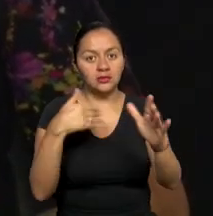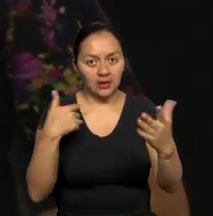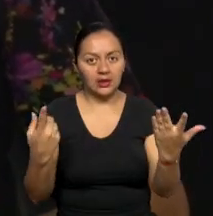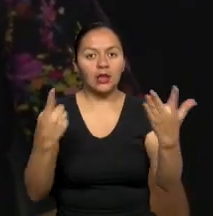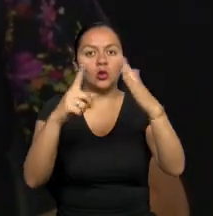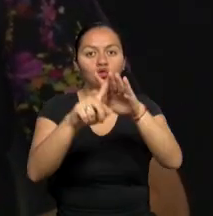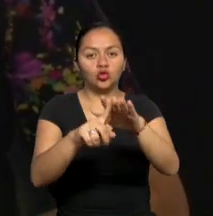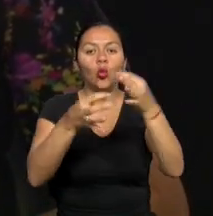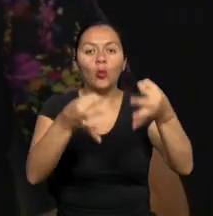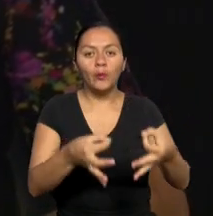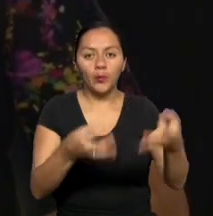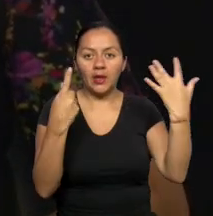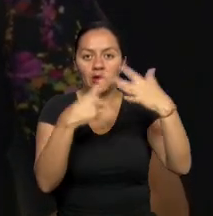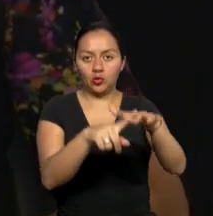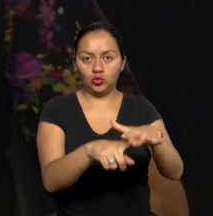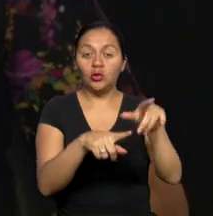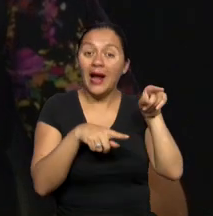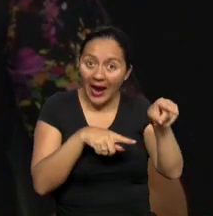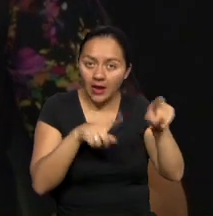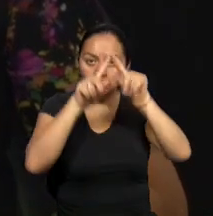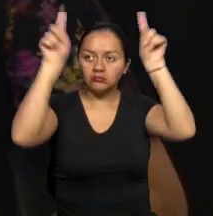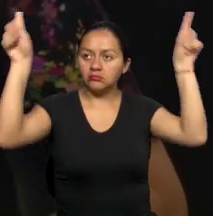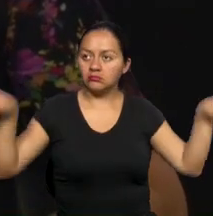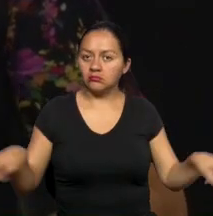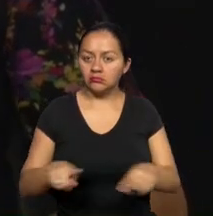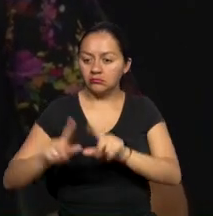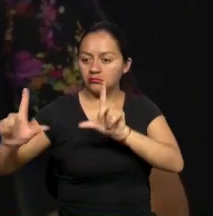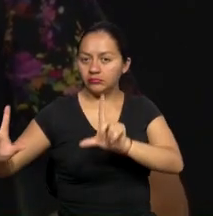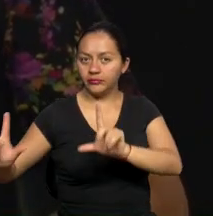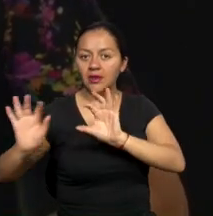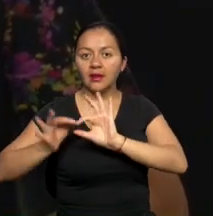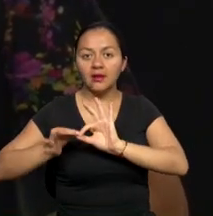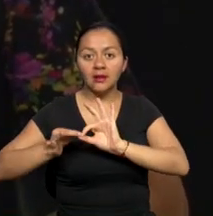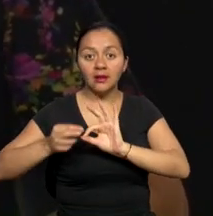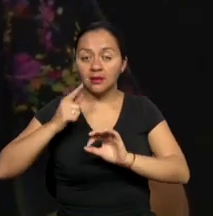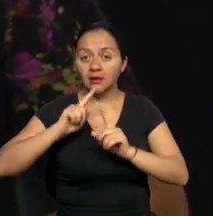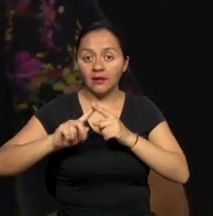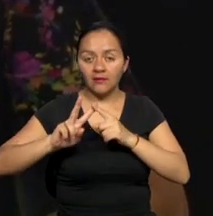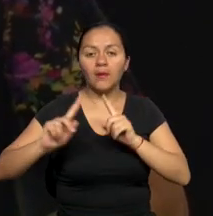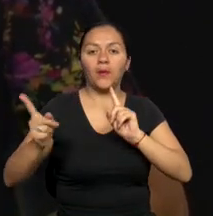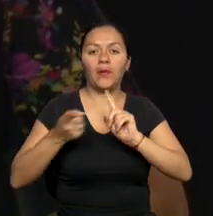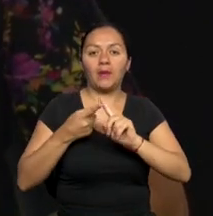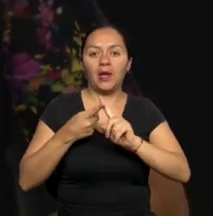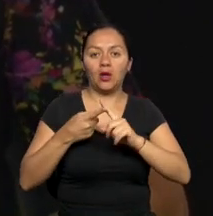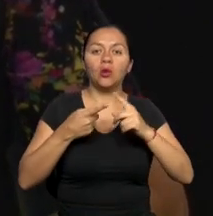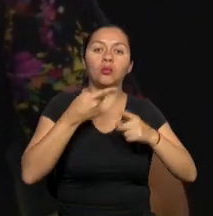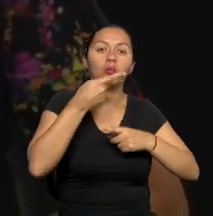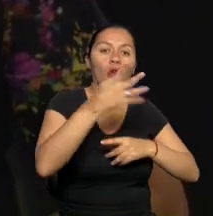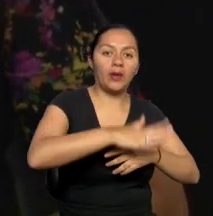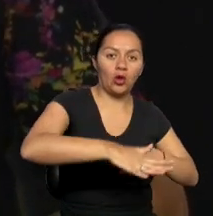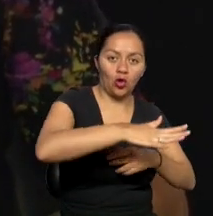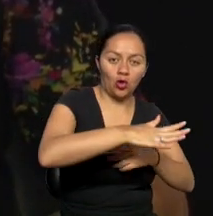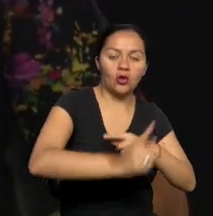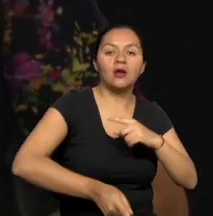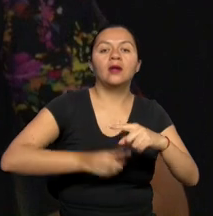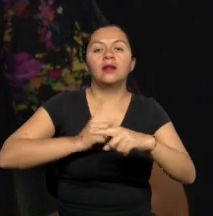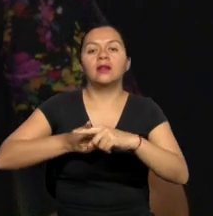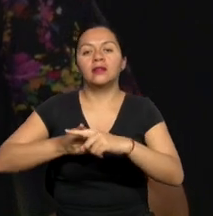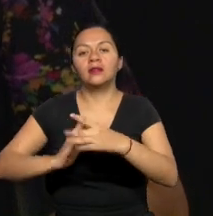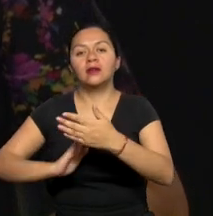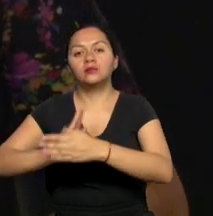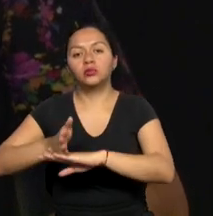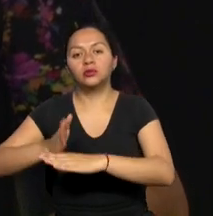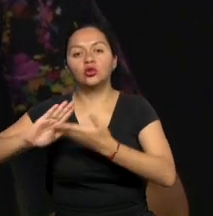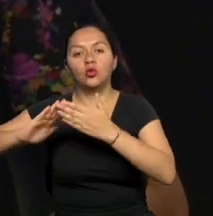Desde esa perspectiva ha sido el trabajo que nosotros hemos desarrollado, primero con los medios públicos y luego todos los medios